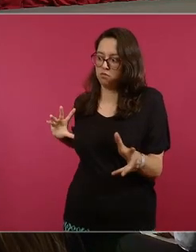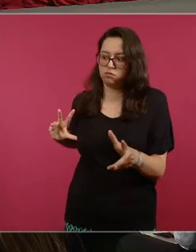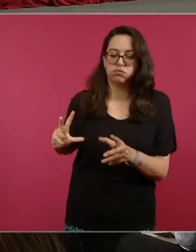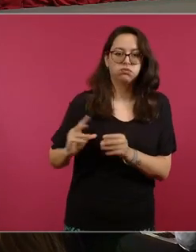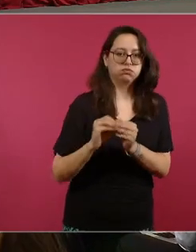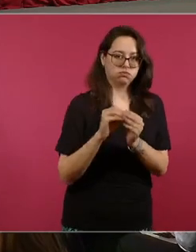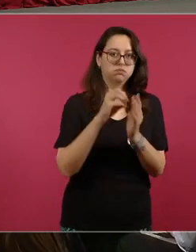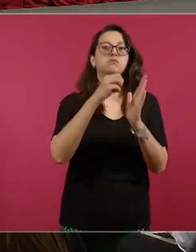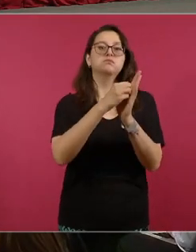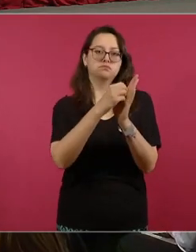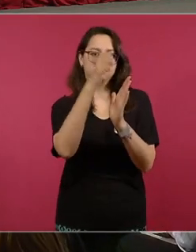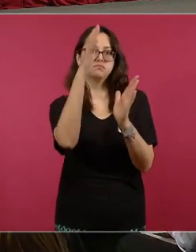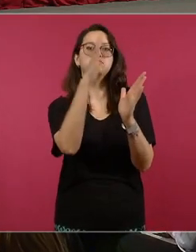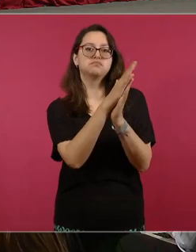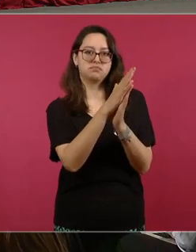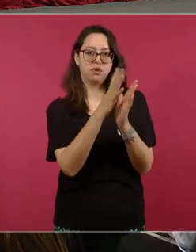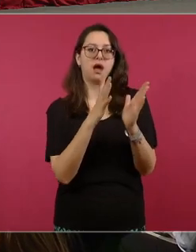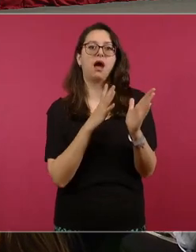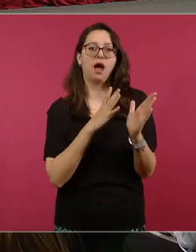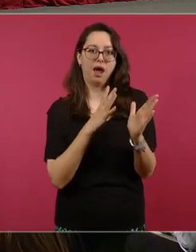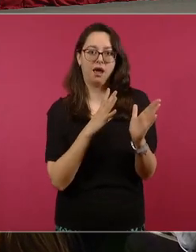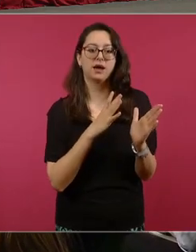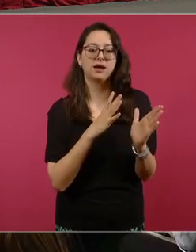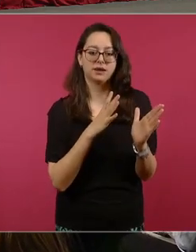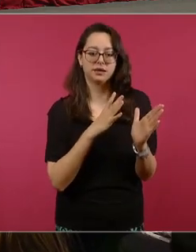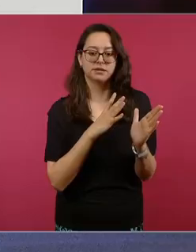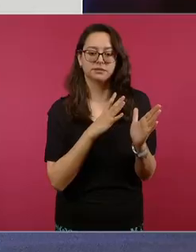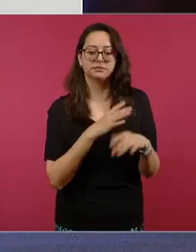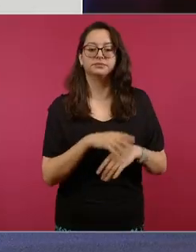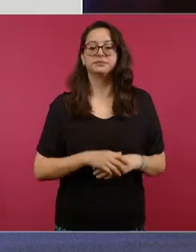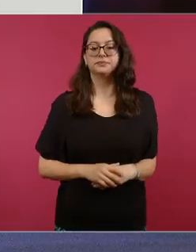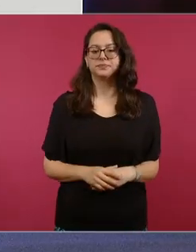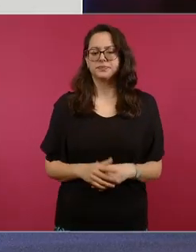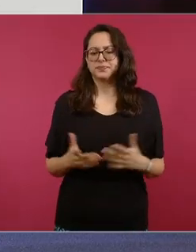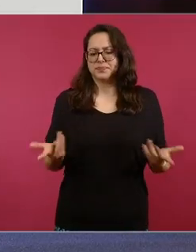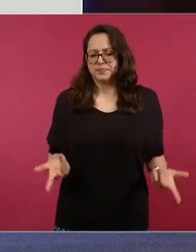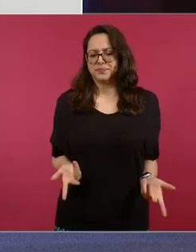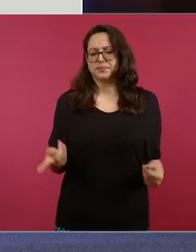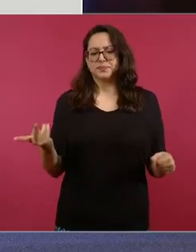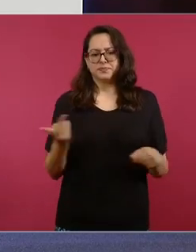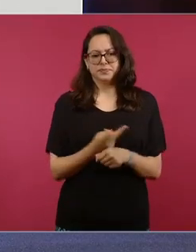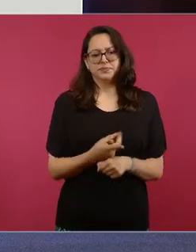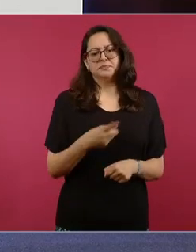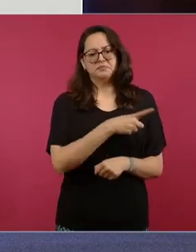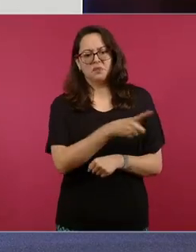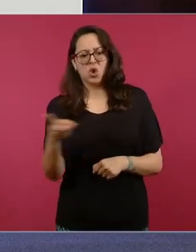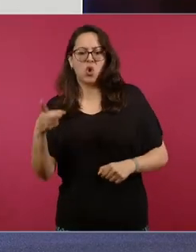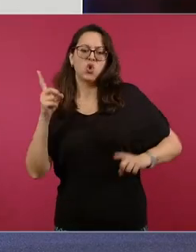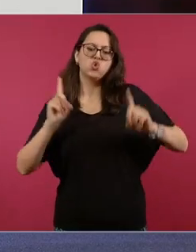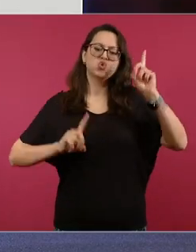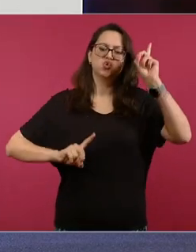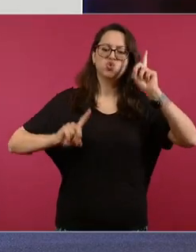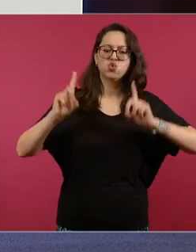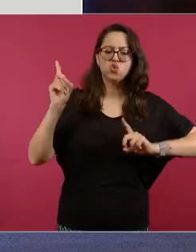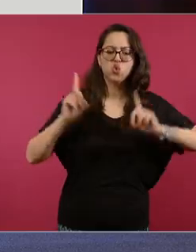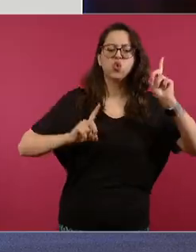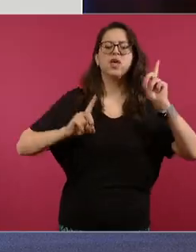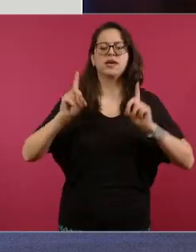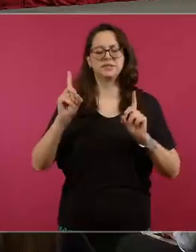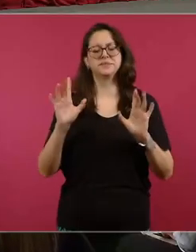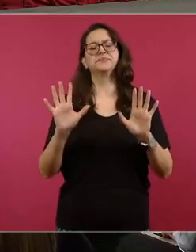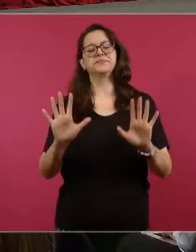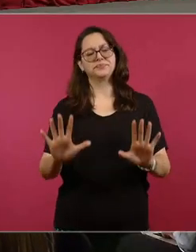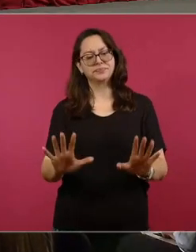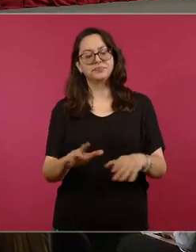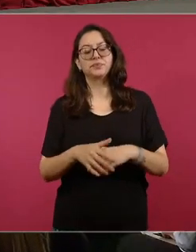¿cuáles son los datos? porque ha habido varias preguntas entonces podemos establecer